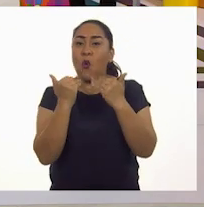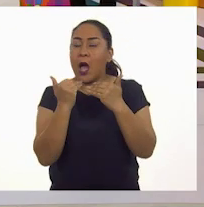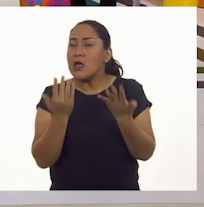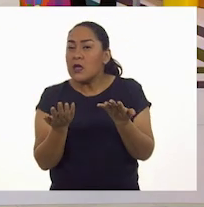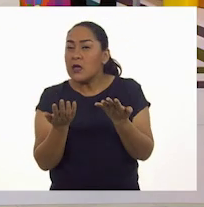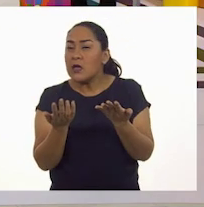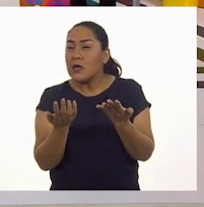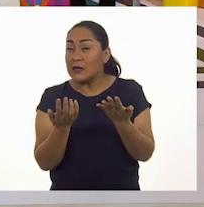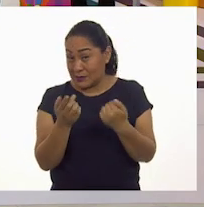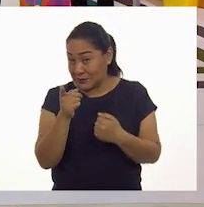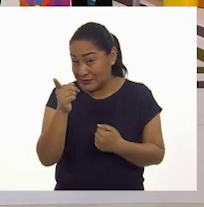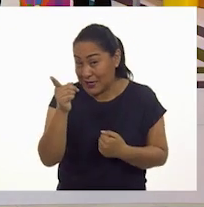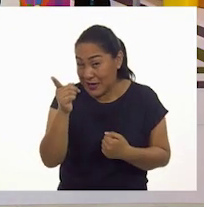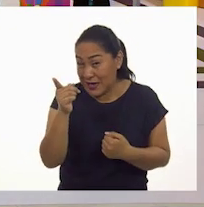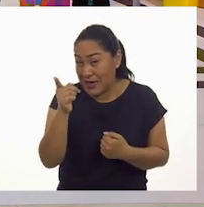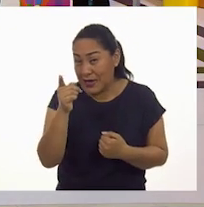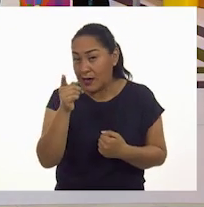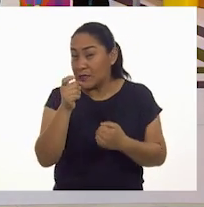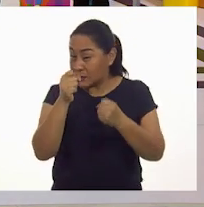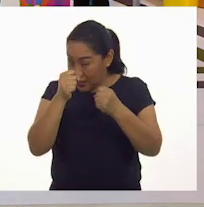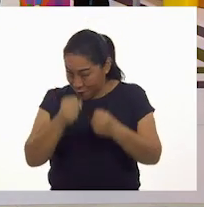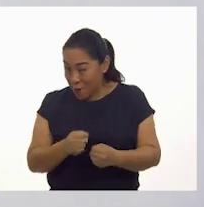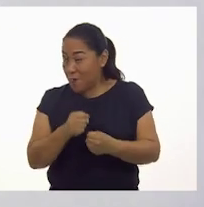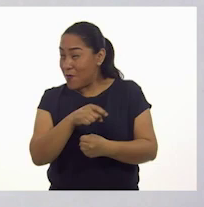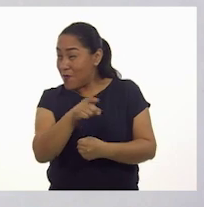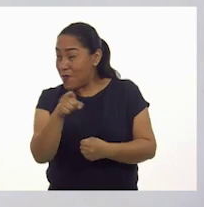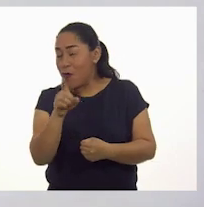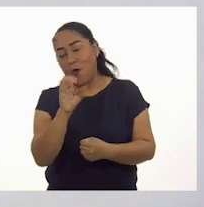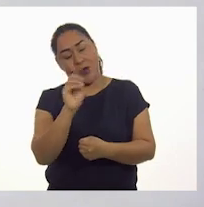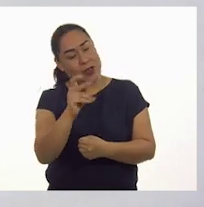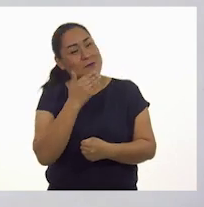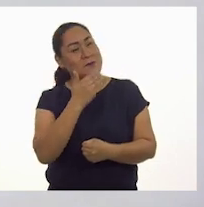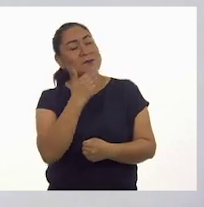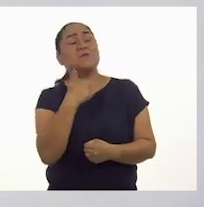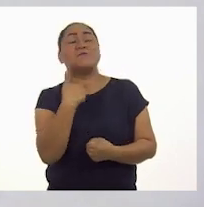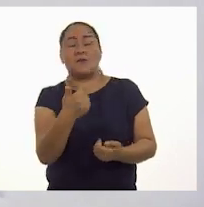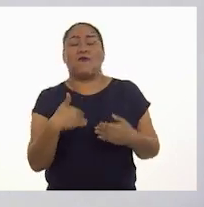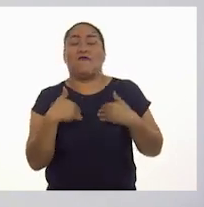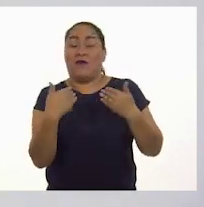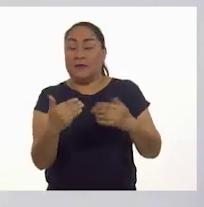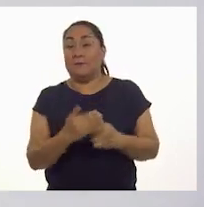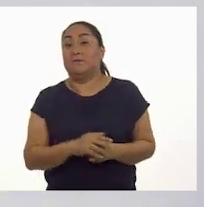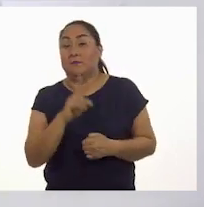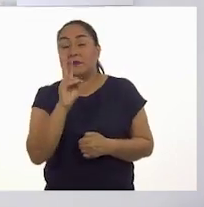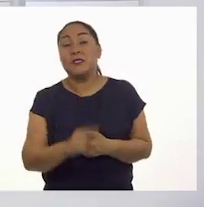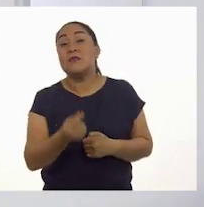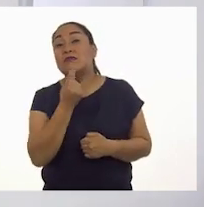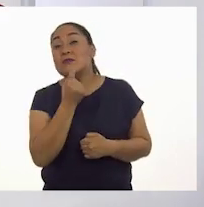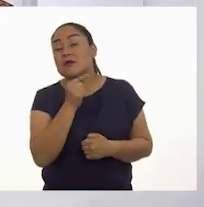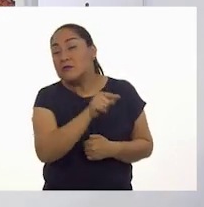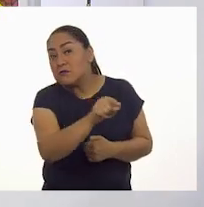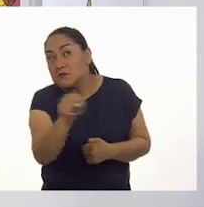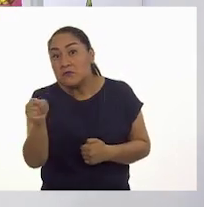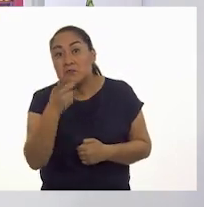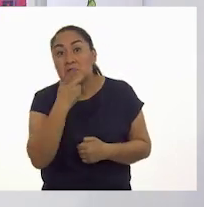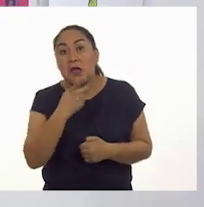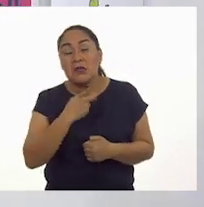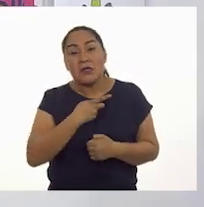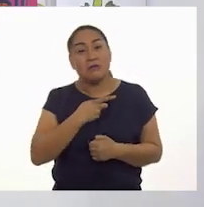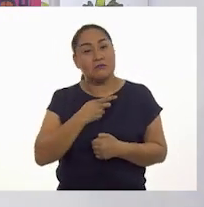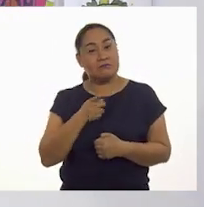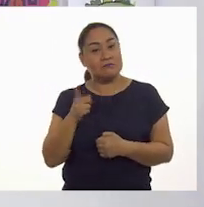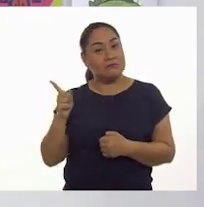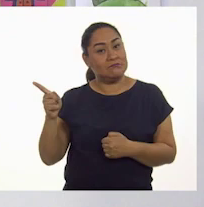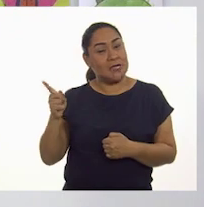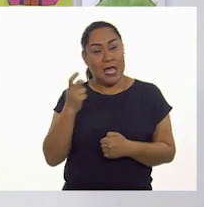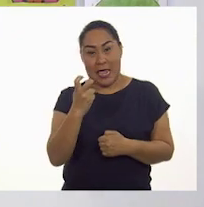¡Seguros! Está bien. Yo confío en ustedes. Las niñas y los niños del primer grado dicen que esta es la